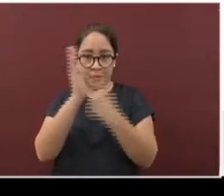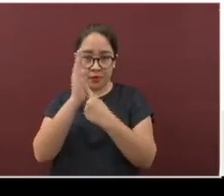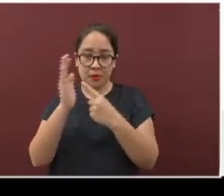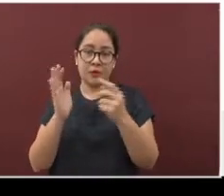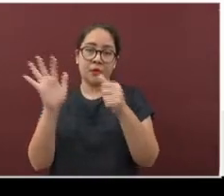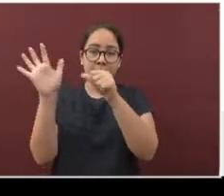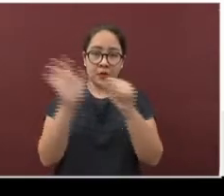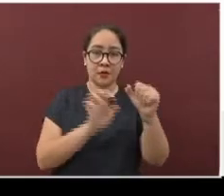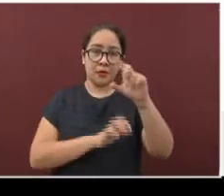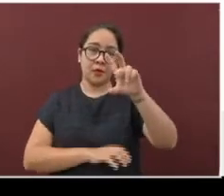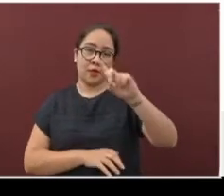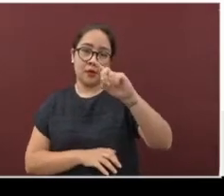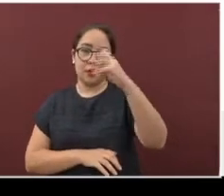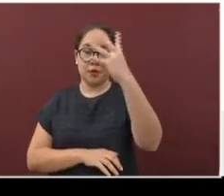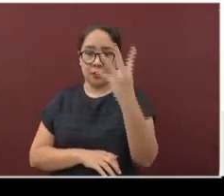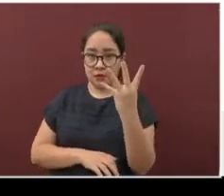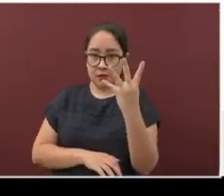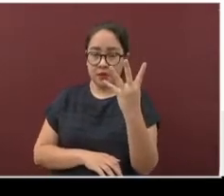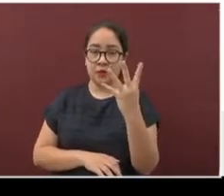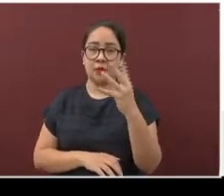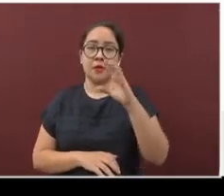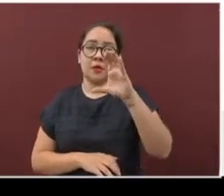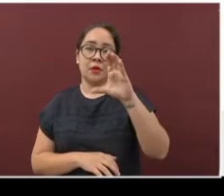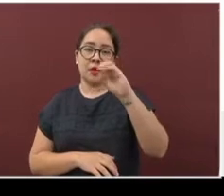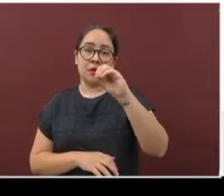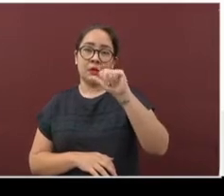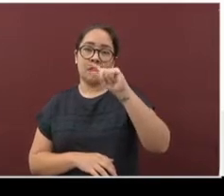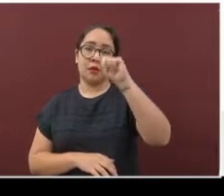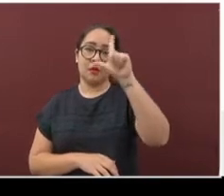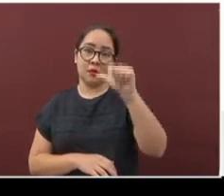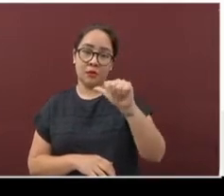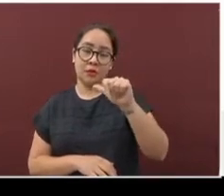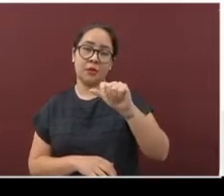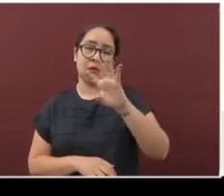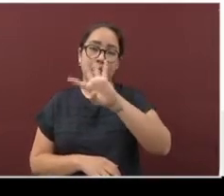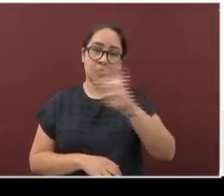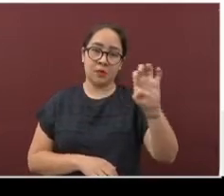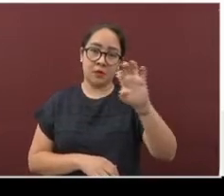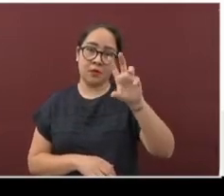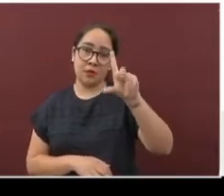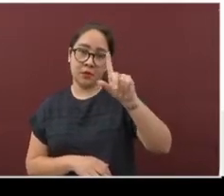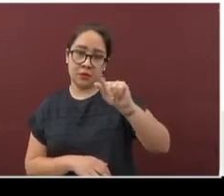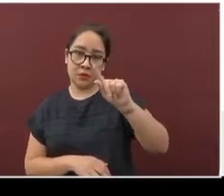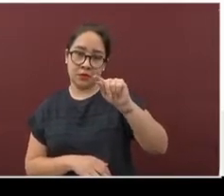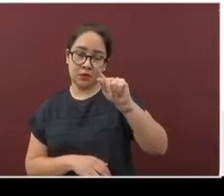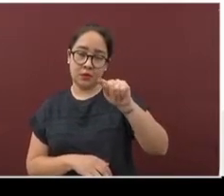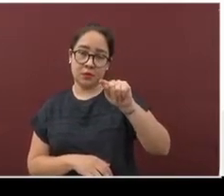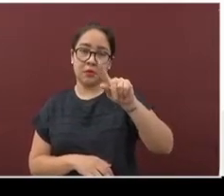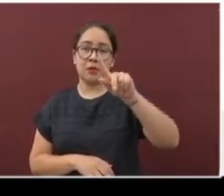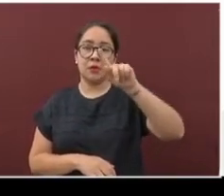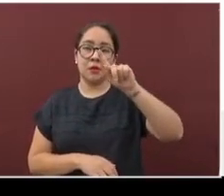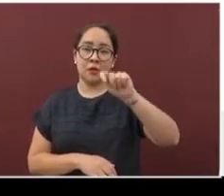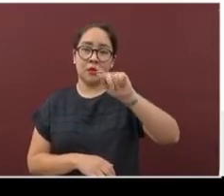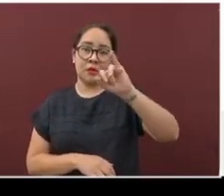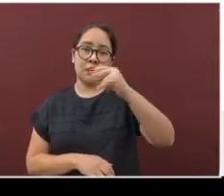634. Y Coatzintla 470. Tihuatlán